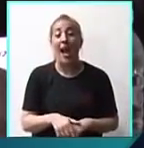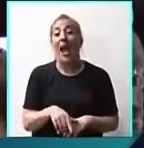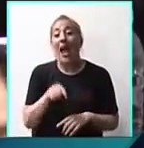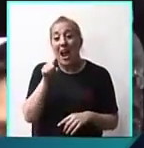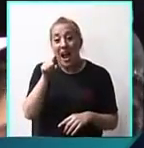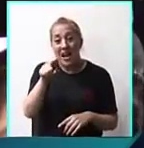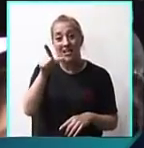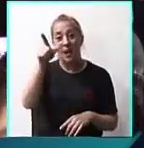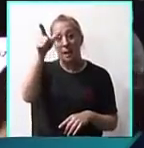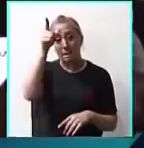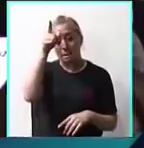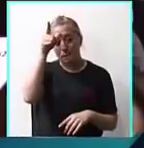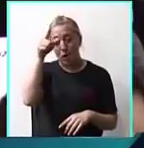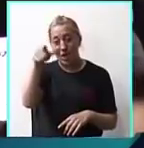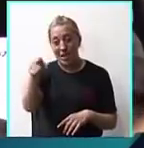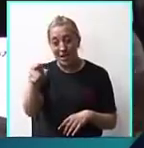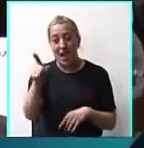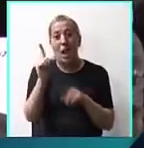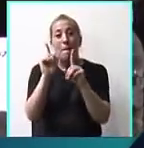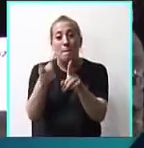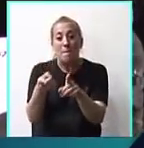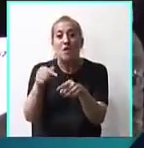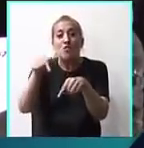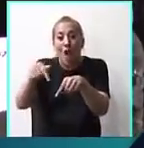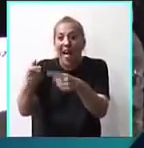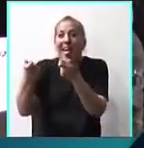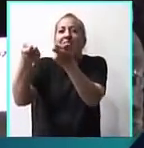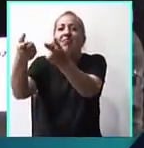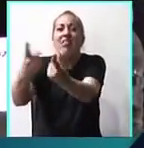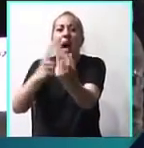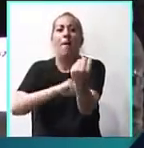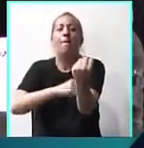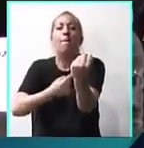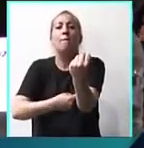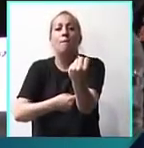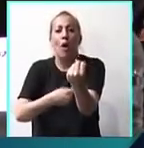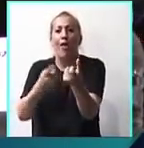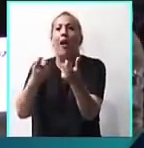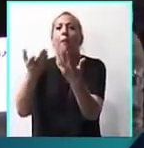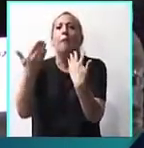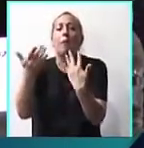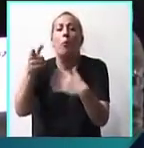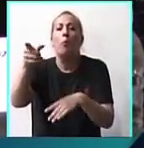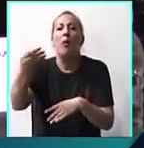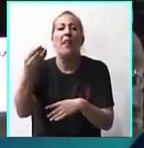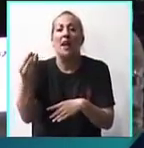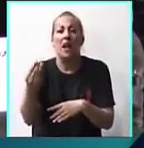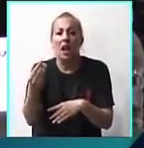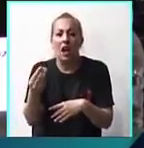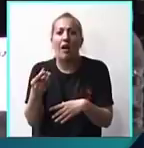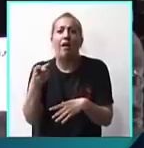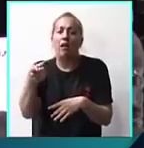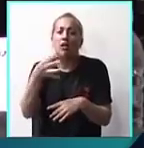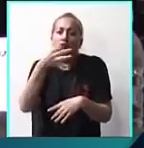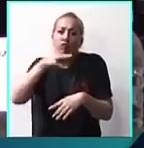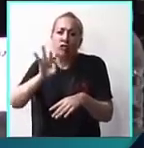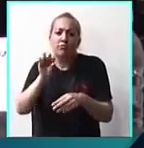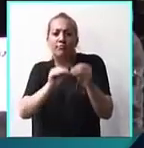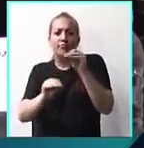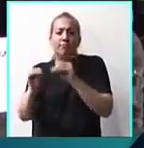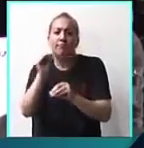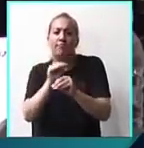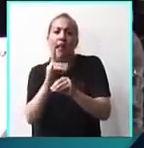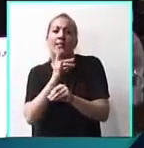policía es la que le están dando el poder de armar denuncias en el